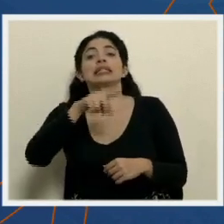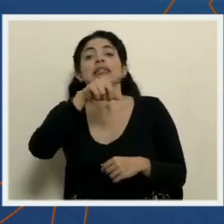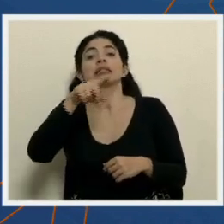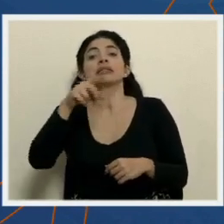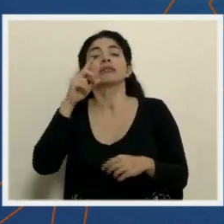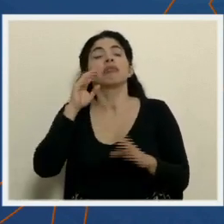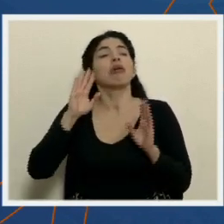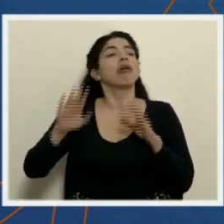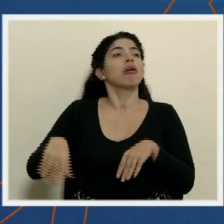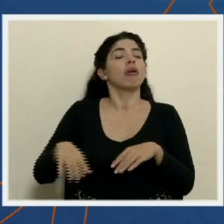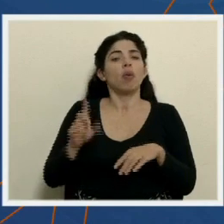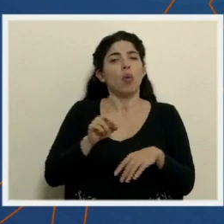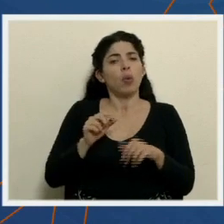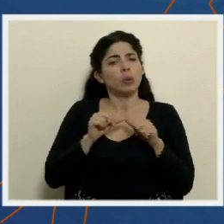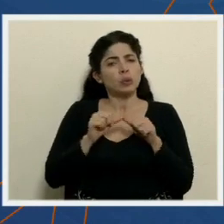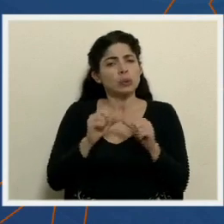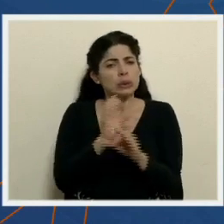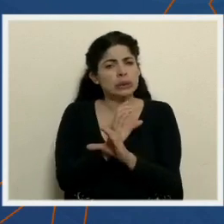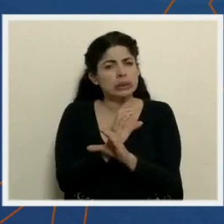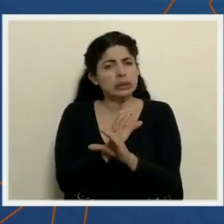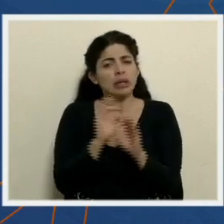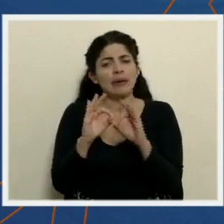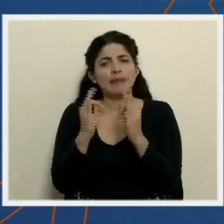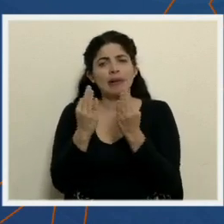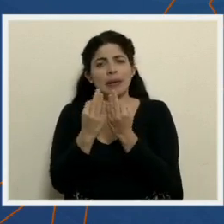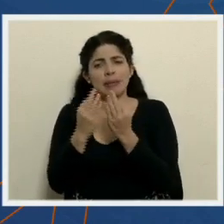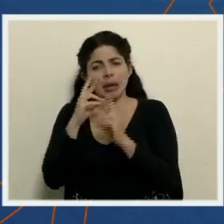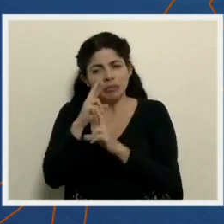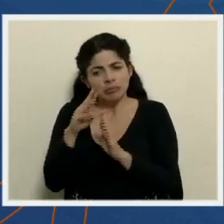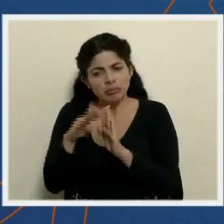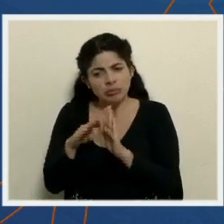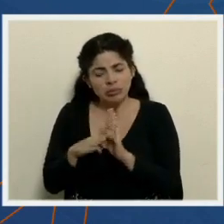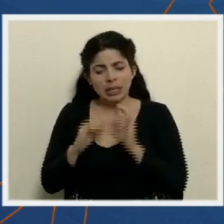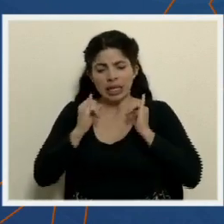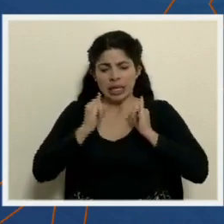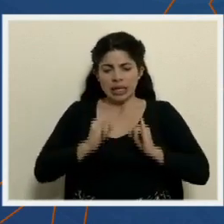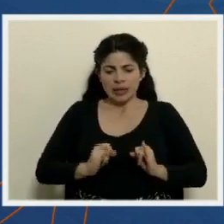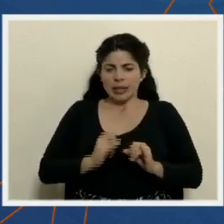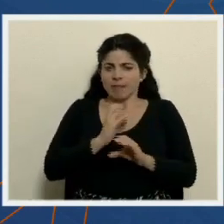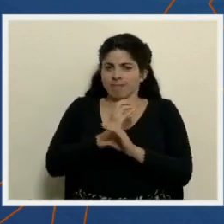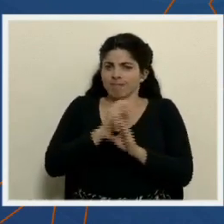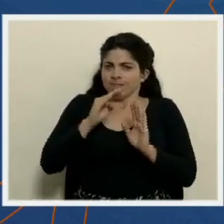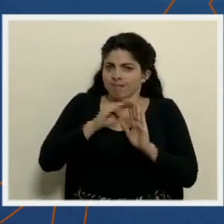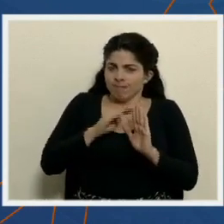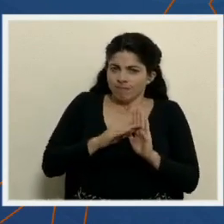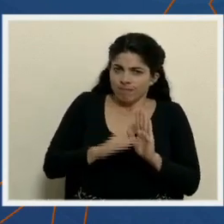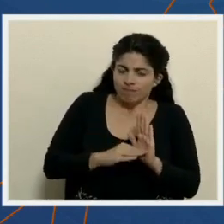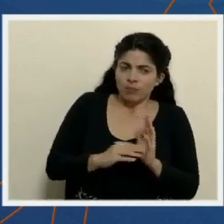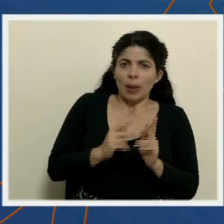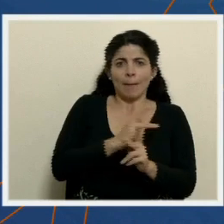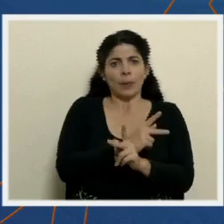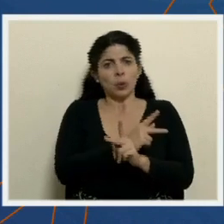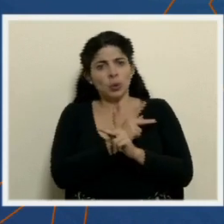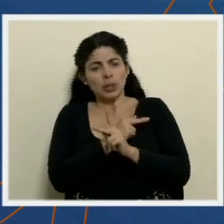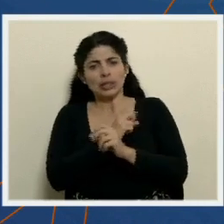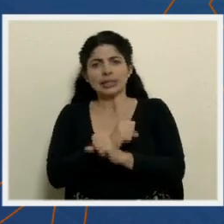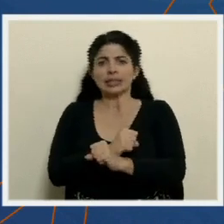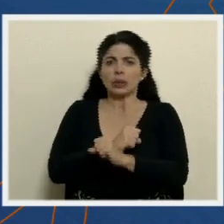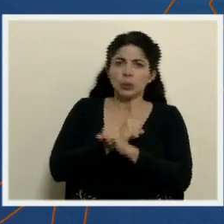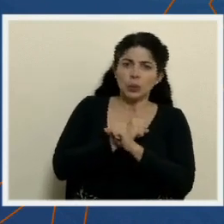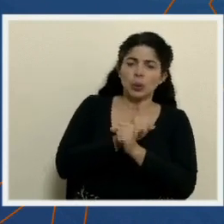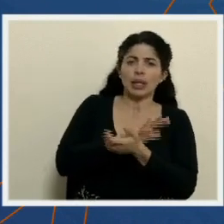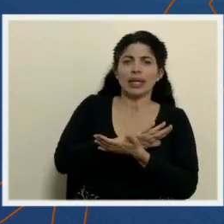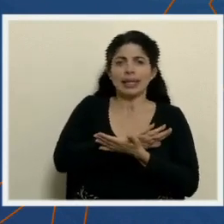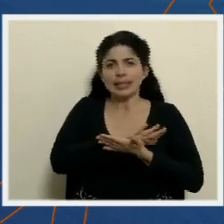guardia en el cumplimiento de las medidas familiares, individuales de protección, de seguridad, de